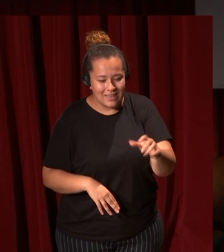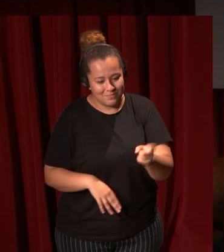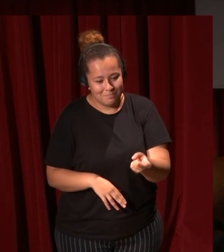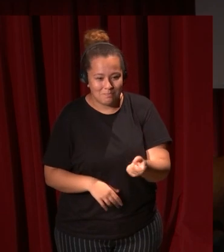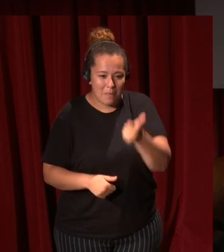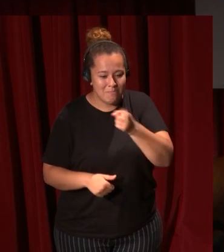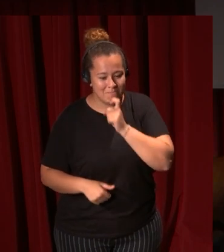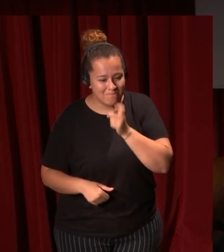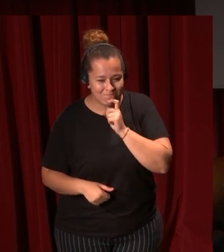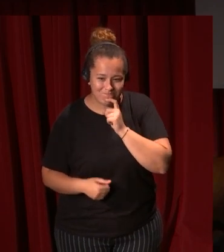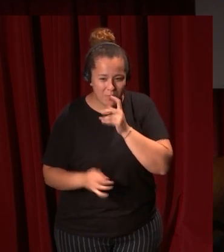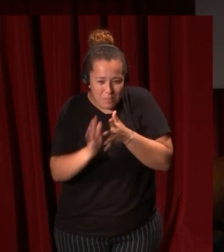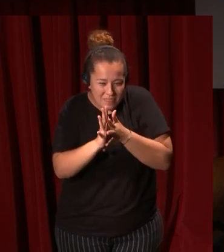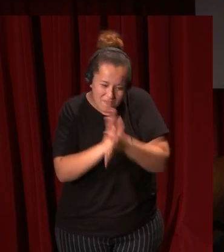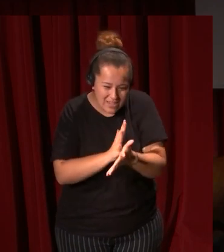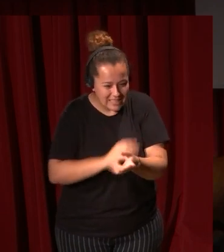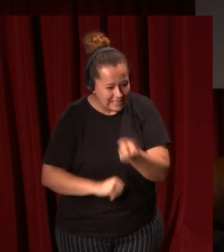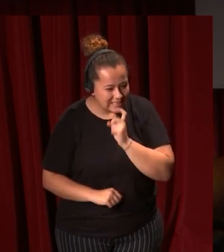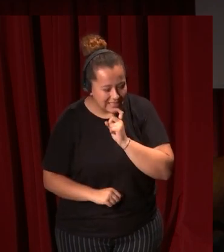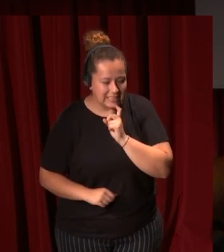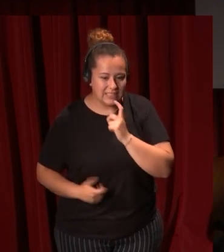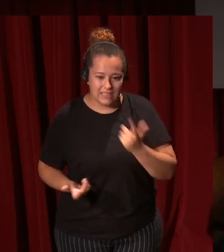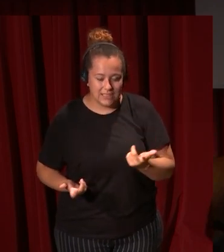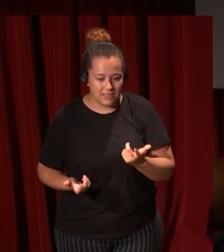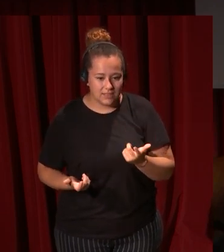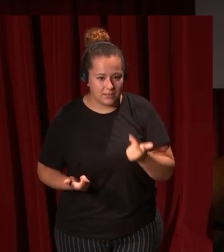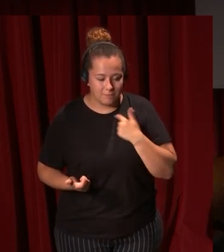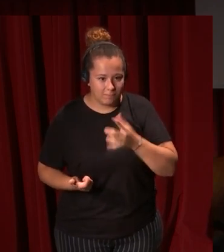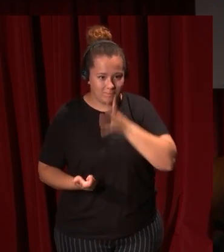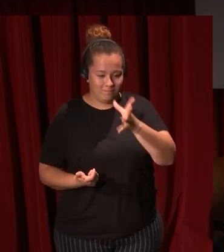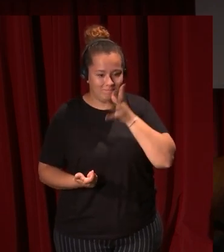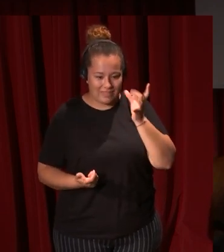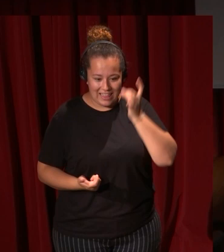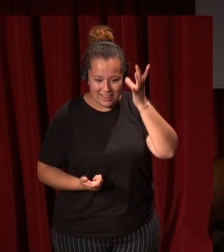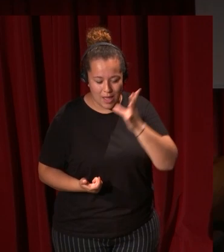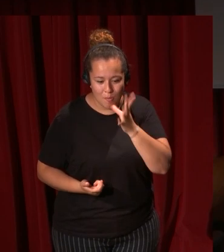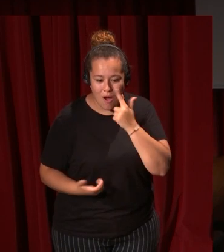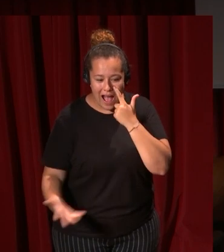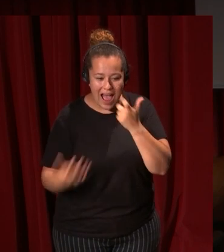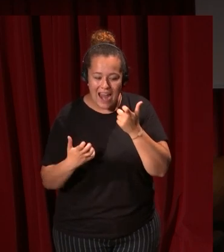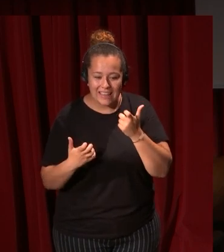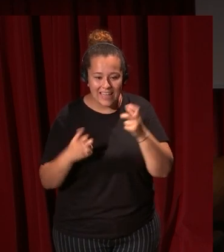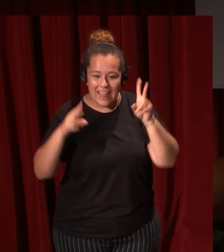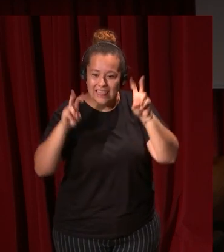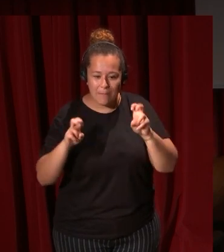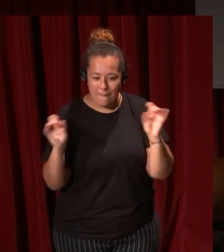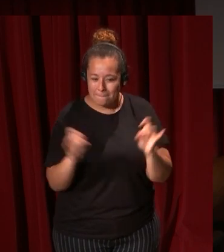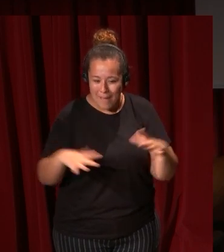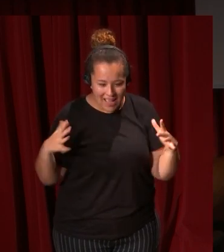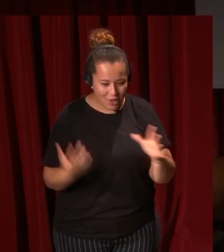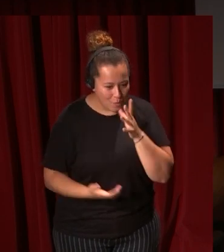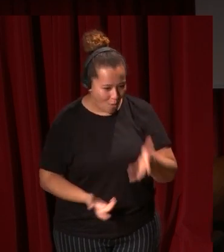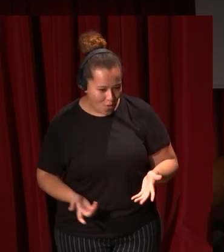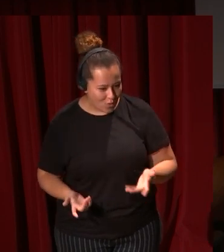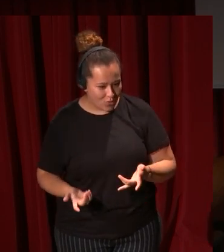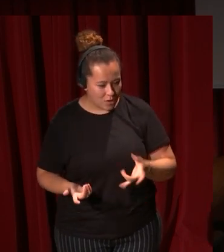definir ¿no? me fascina la idea de por qué el arte es una cuestión tan mágica ¿no? a cuento